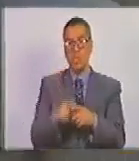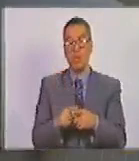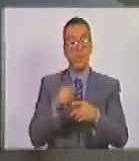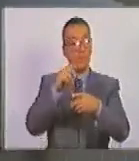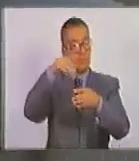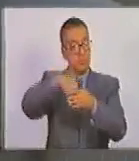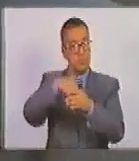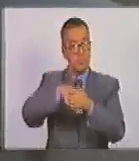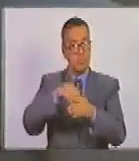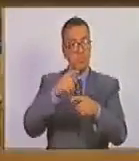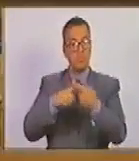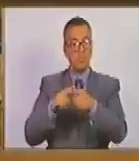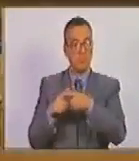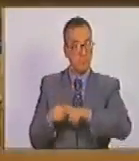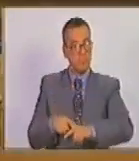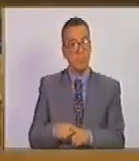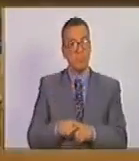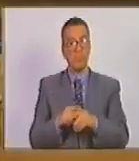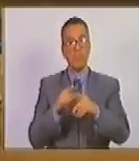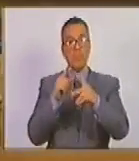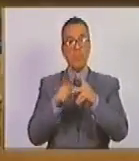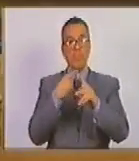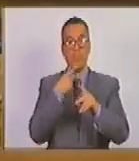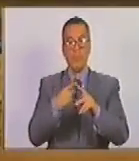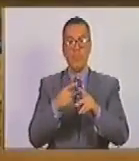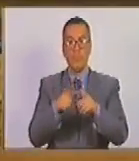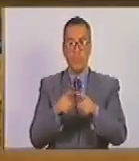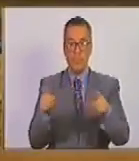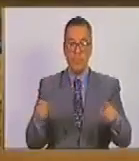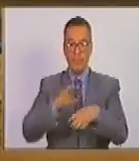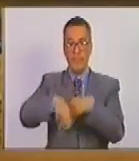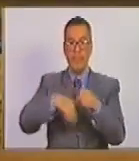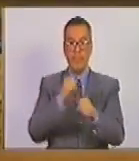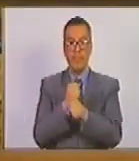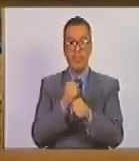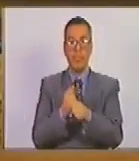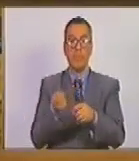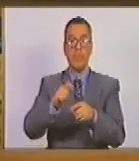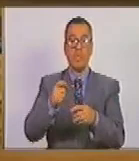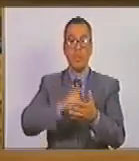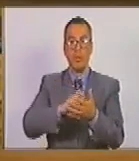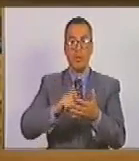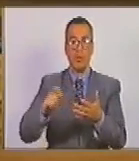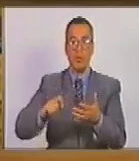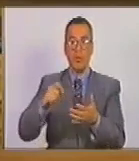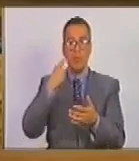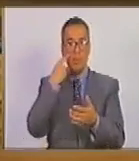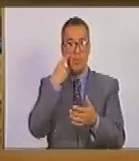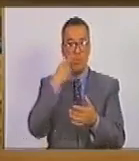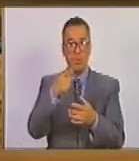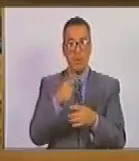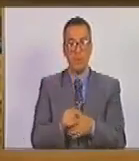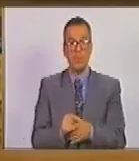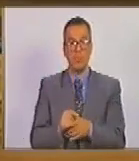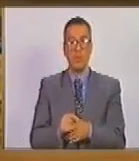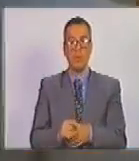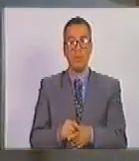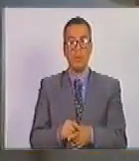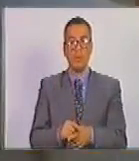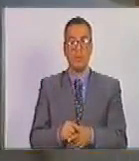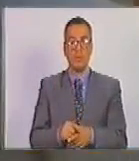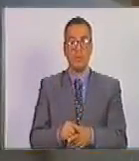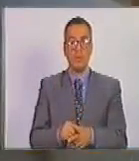correspondiente, sea cual ella sea, se establece un periodo de jornada extraordinaria de inscripción electoral. a estar bien pendientes de ese periodo.